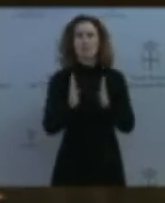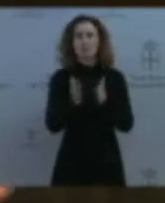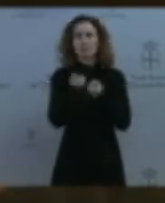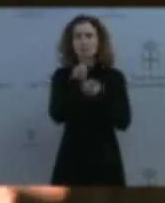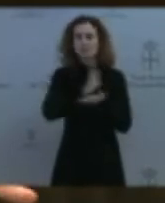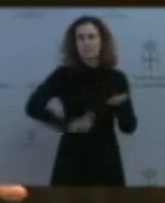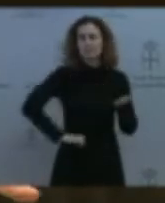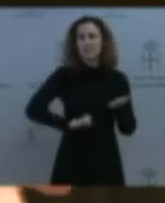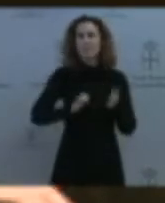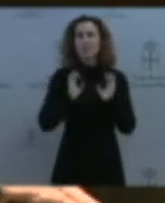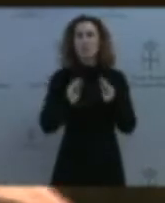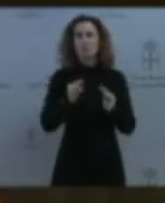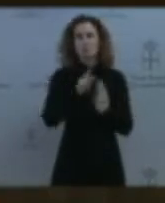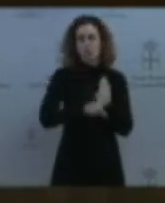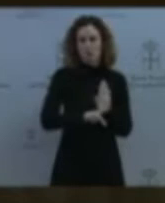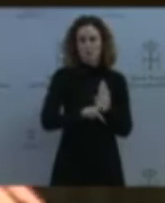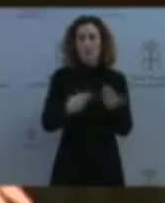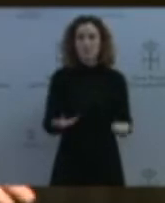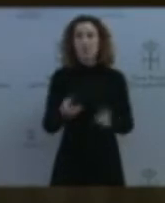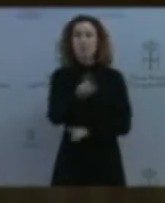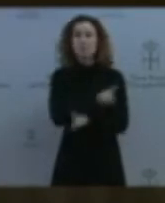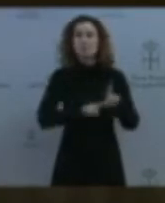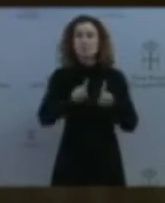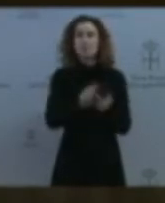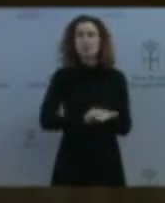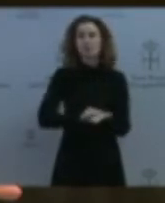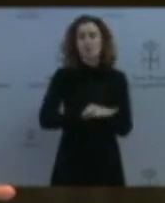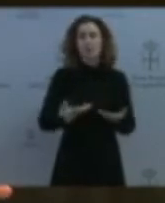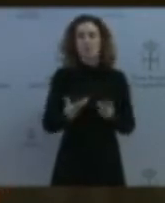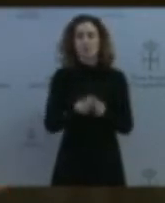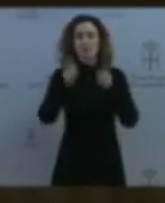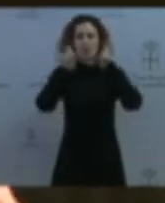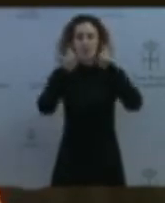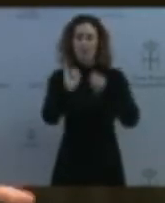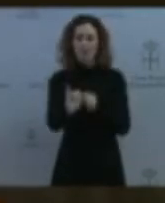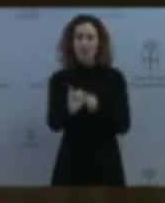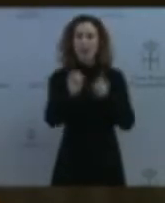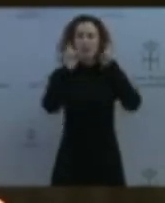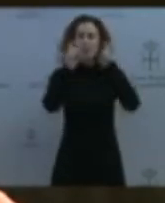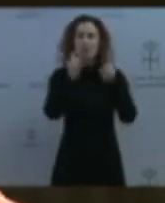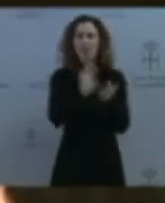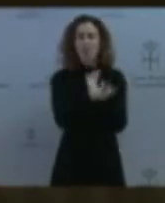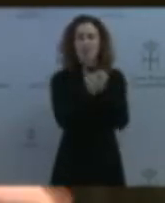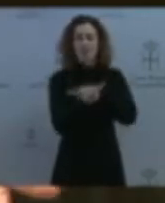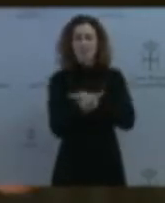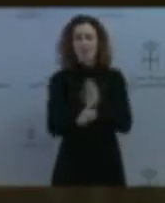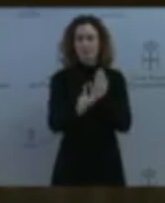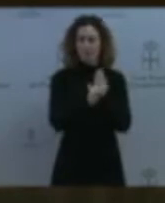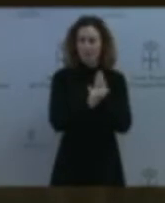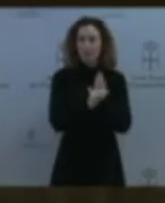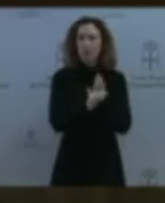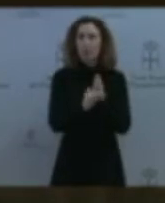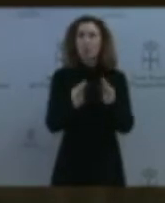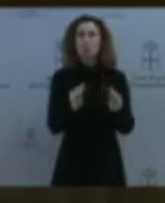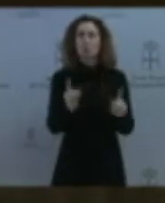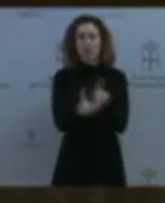problema, buscamos la solución junto con educación. Y educación va a proceder a cambiar ese decreto, un cambio que ya está en marcha, y ese cambio normativo,